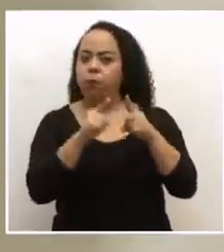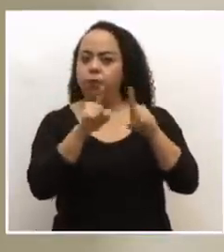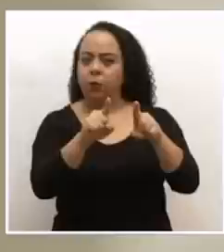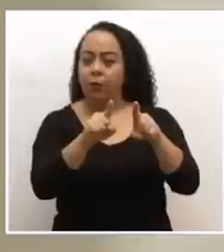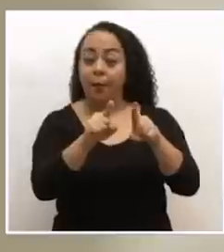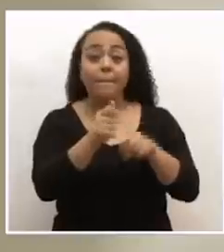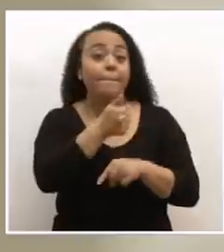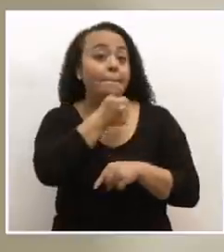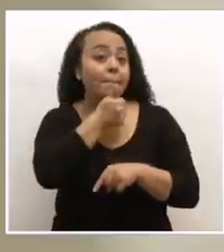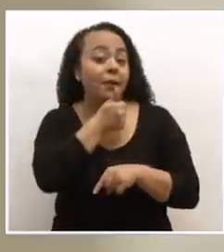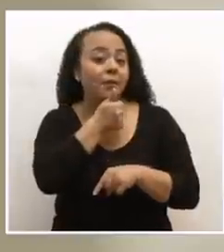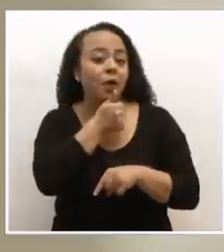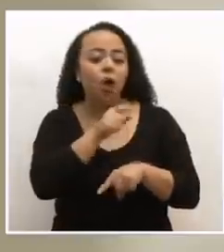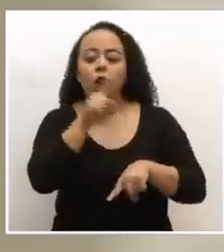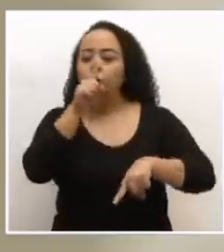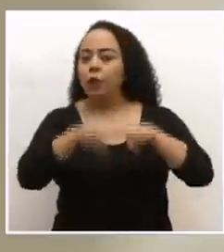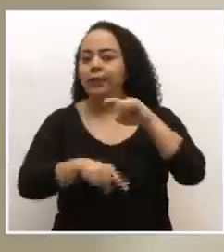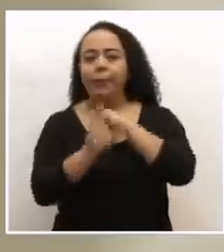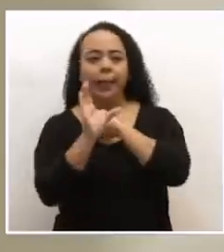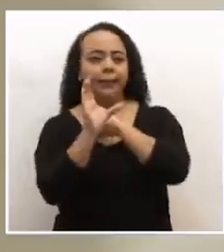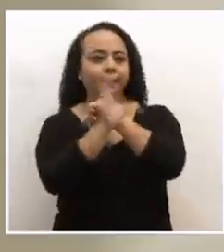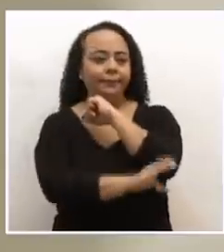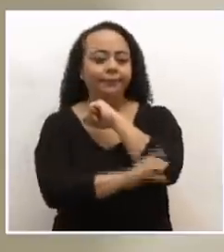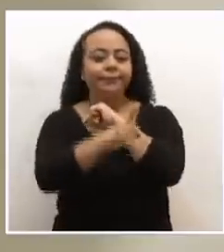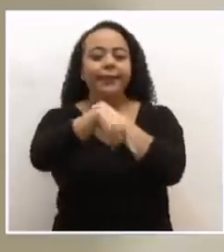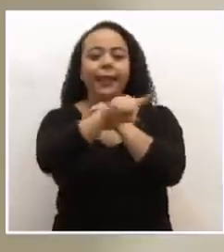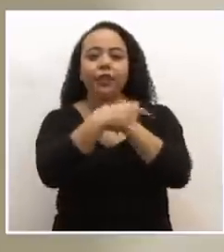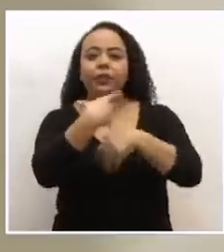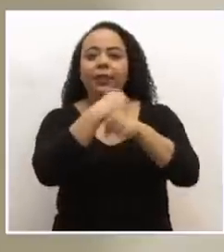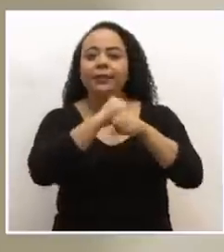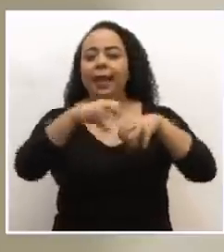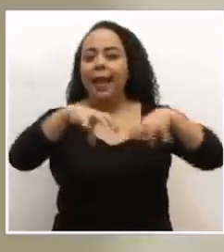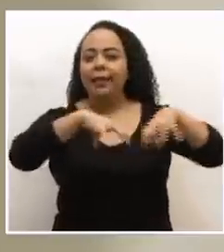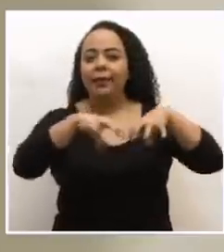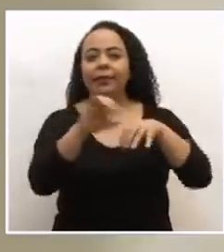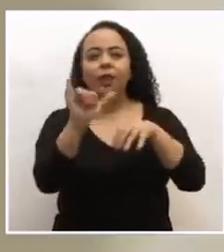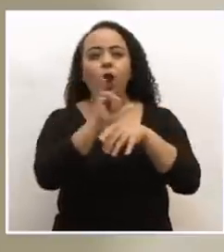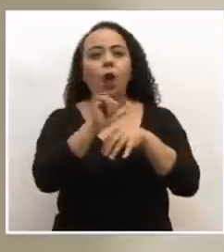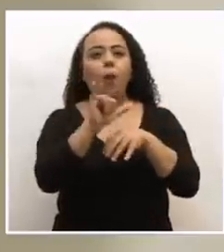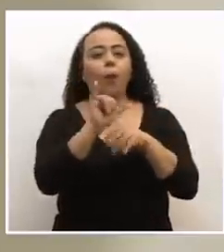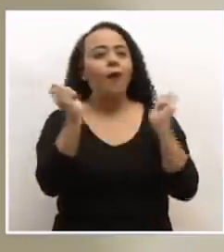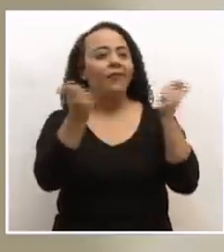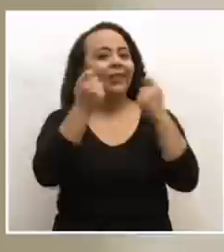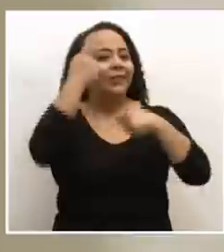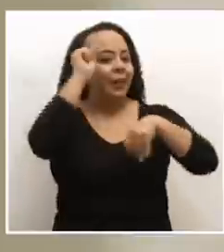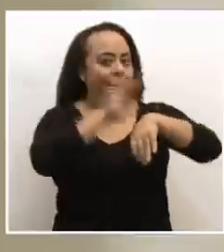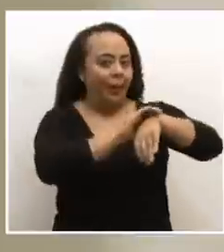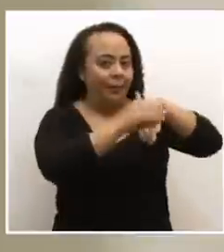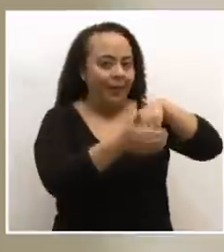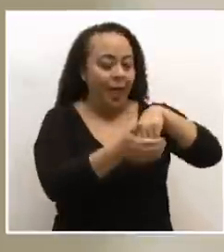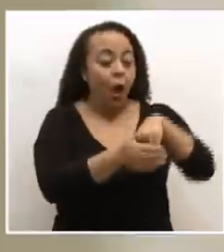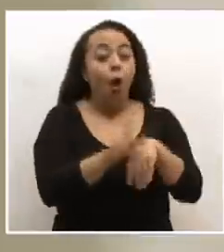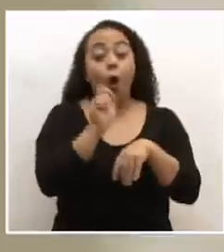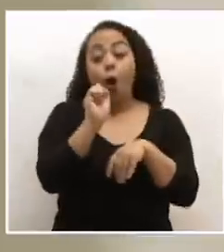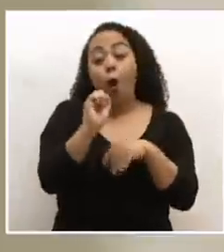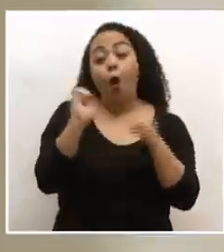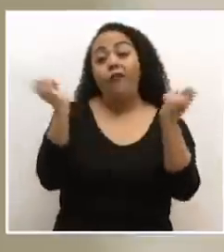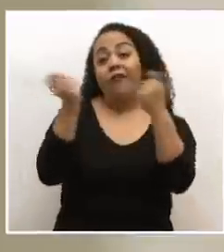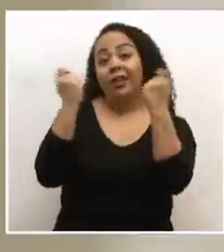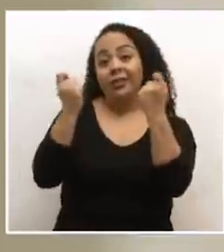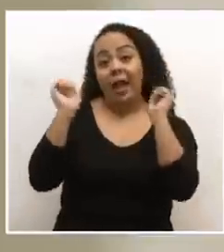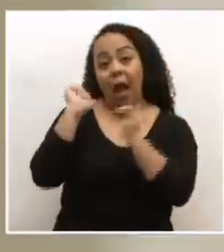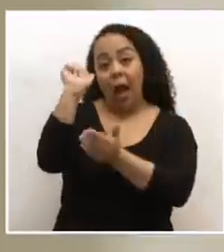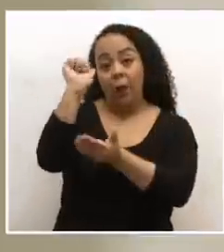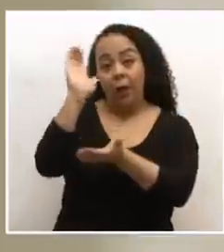ámbito privado, no se puede sancionar a quienes organizan actividades como el Baby Shower mencionado ayer o la fiesta de Alajuelita.